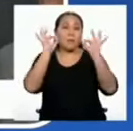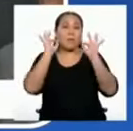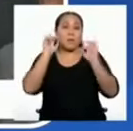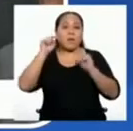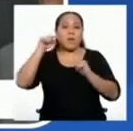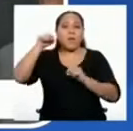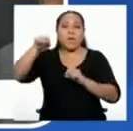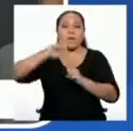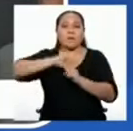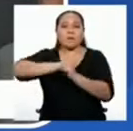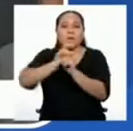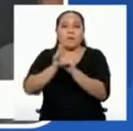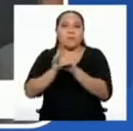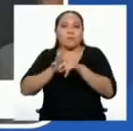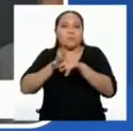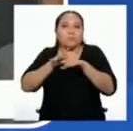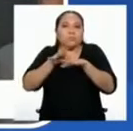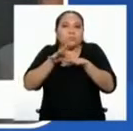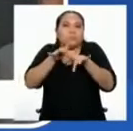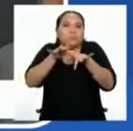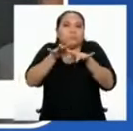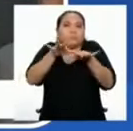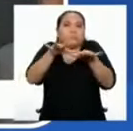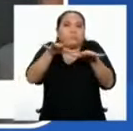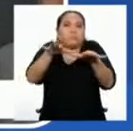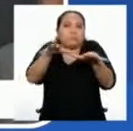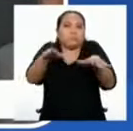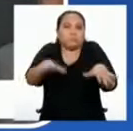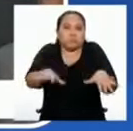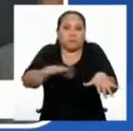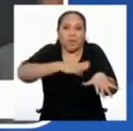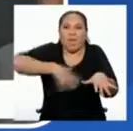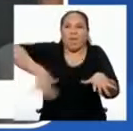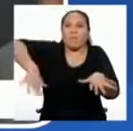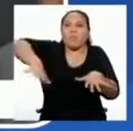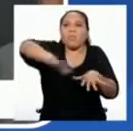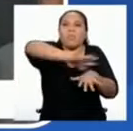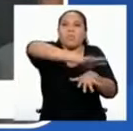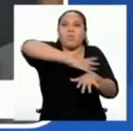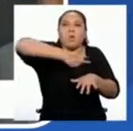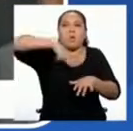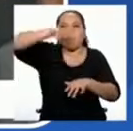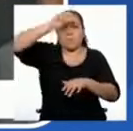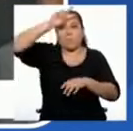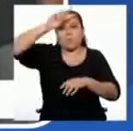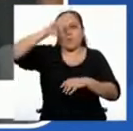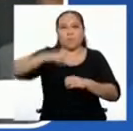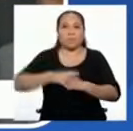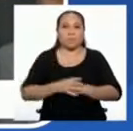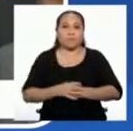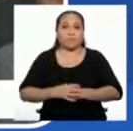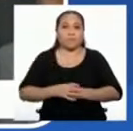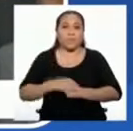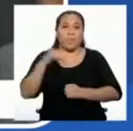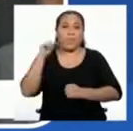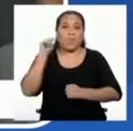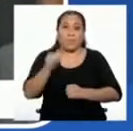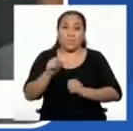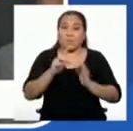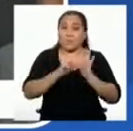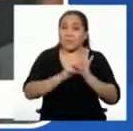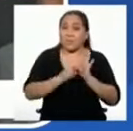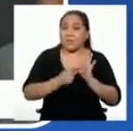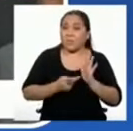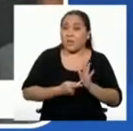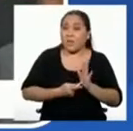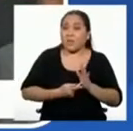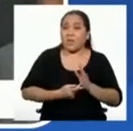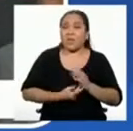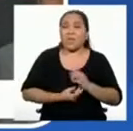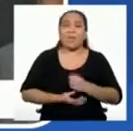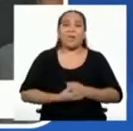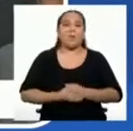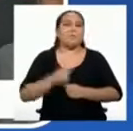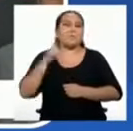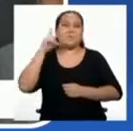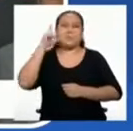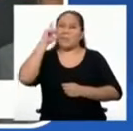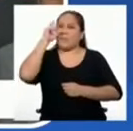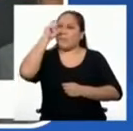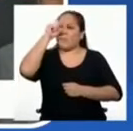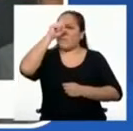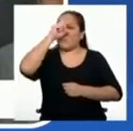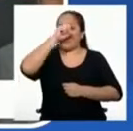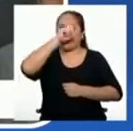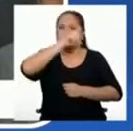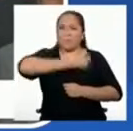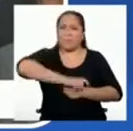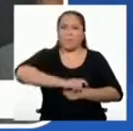pueda extenderse en todo nuestro territorio, lo que haría más difícil aún